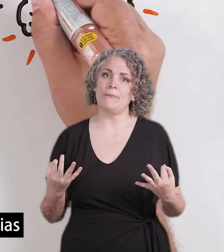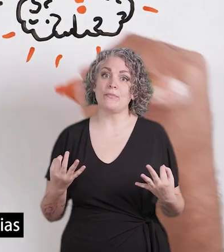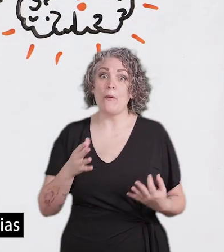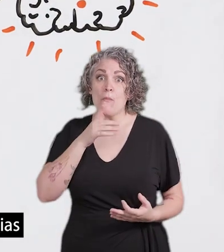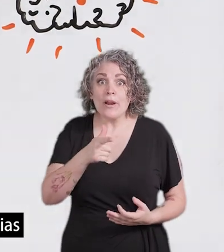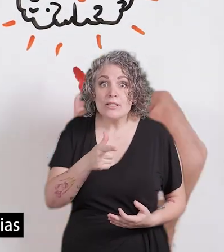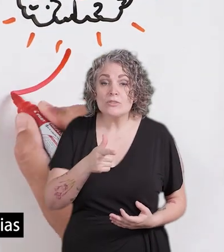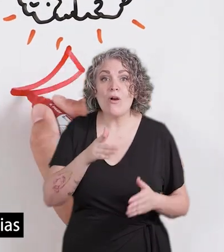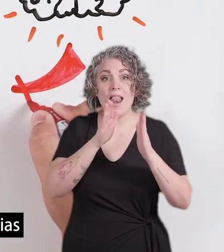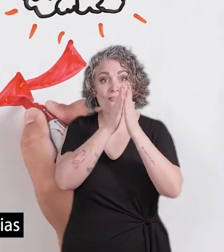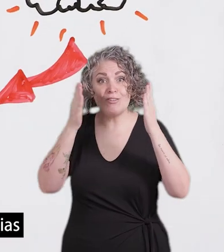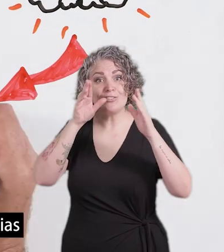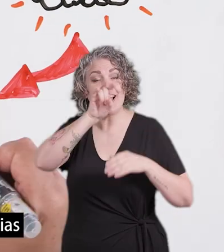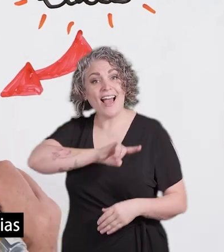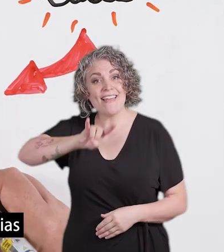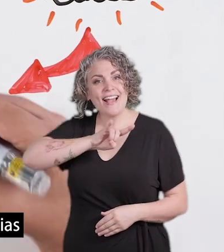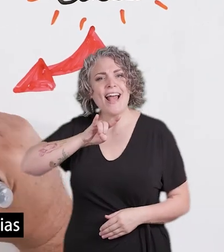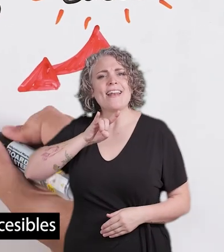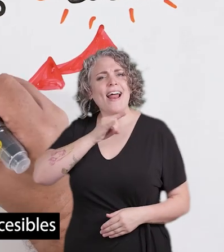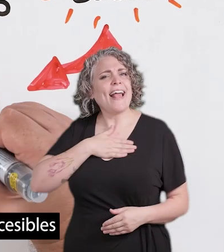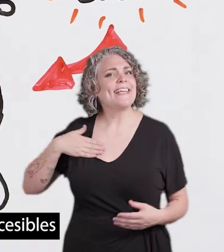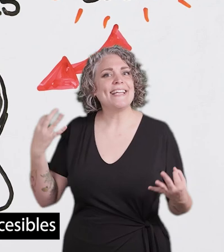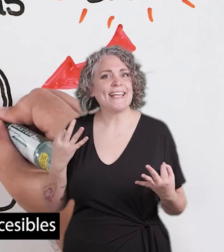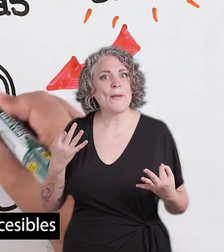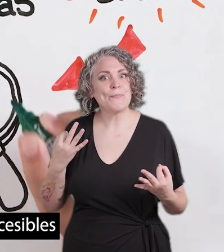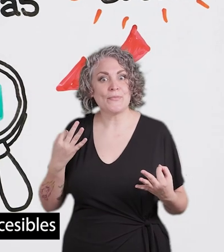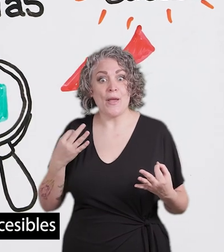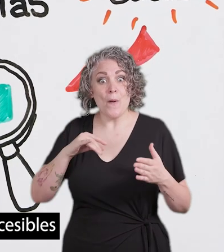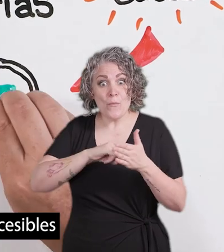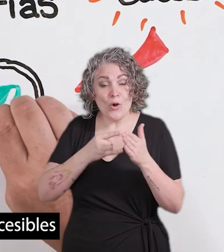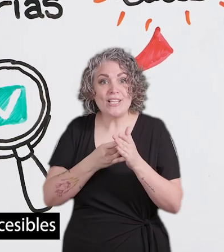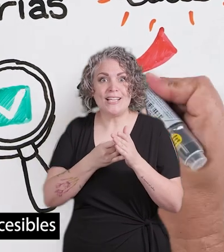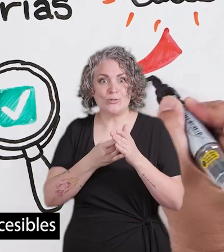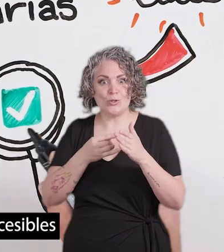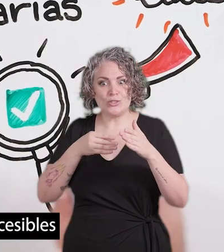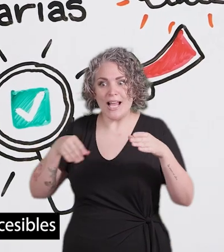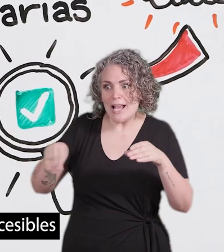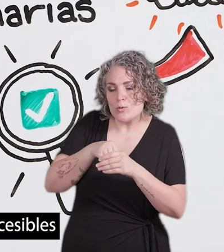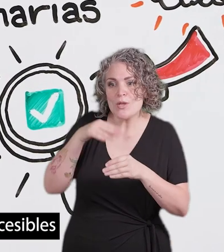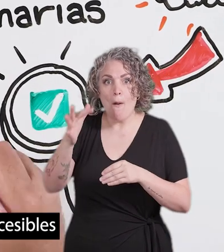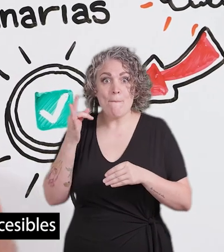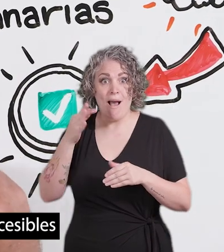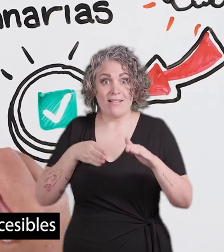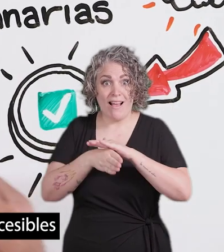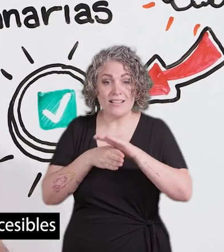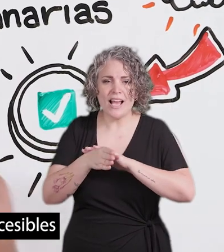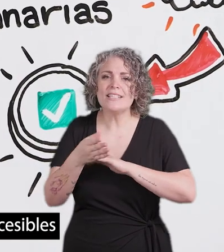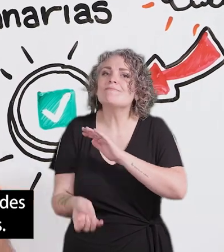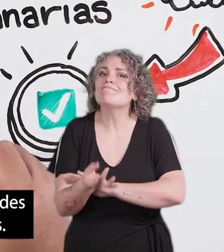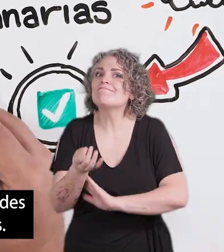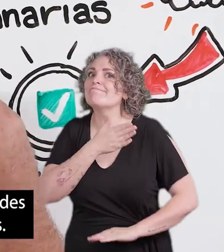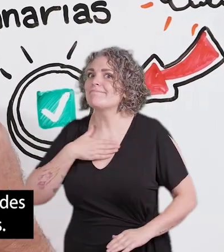Por este motivo, la Biblioteca de Canarias apuesta por crear proyectos inclusivos y accesibles